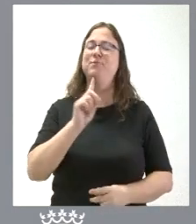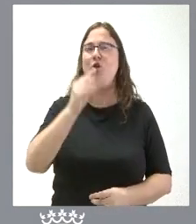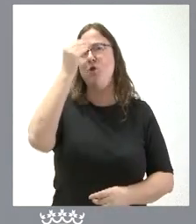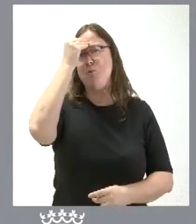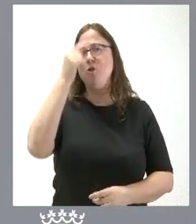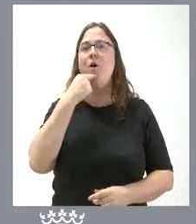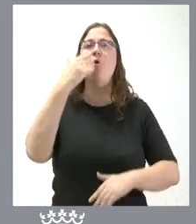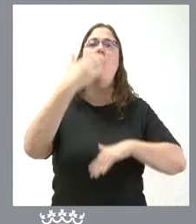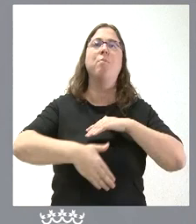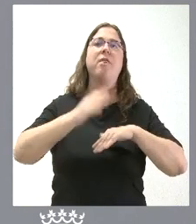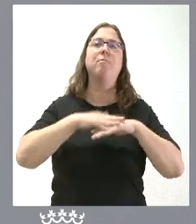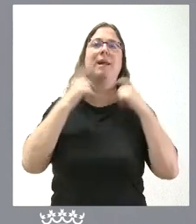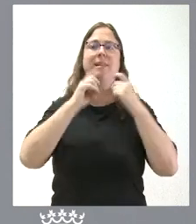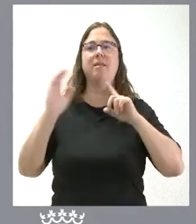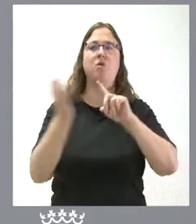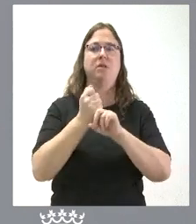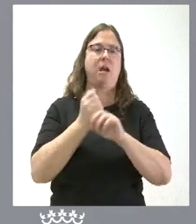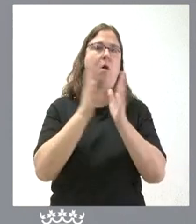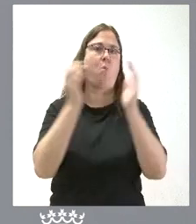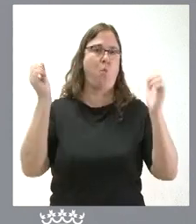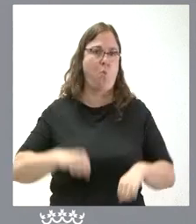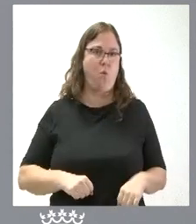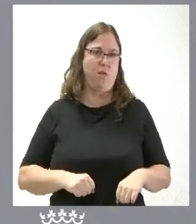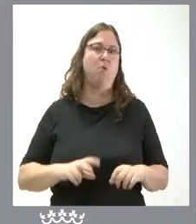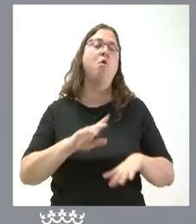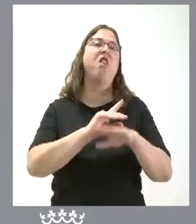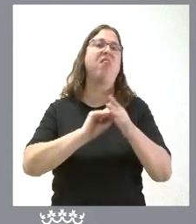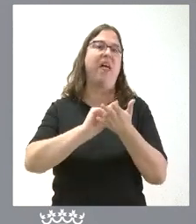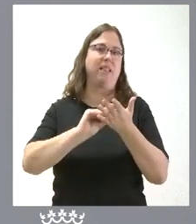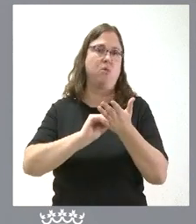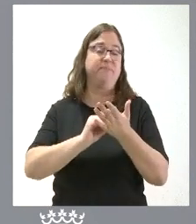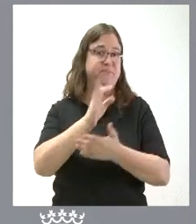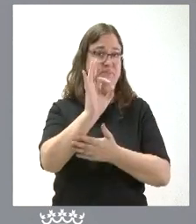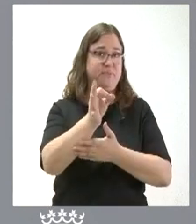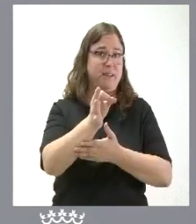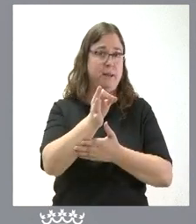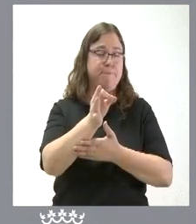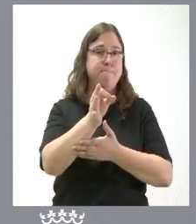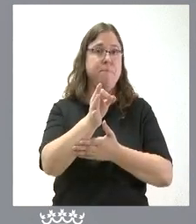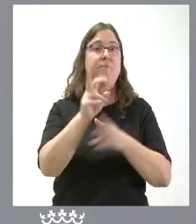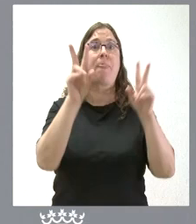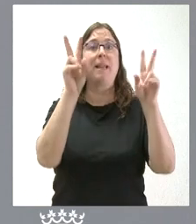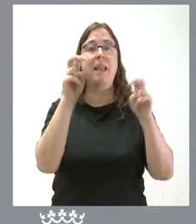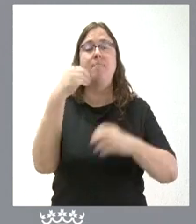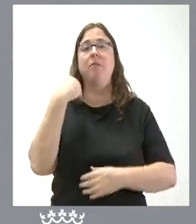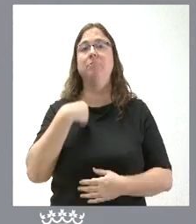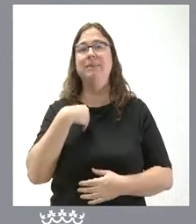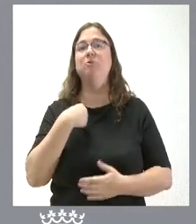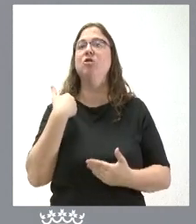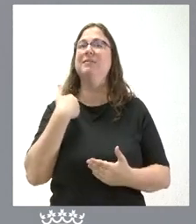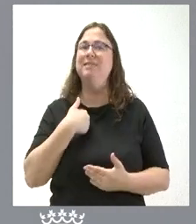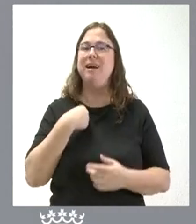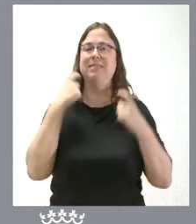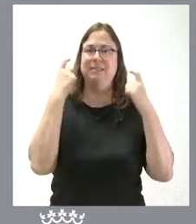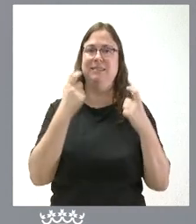que tenemos para intentar alcanzar un acuerdo sobre la cifra también es verdad que sobre este asunto lo hemos intentado